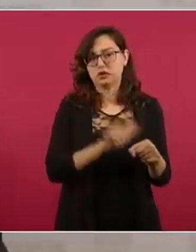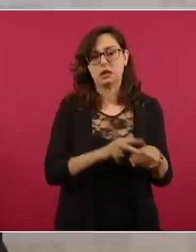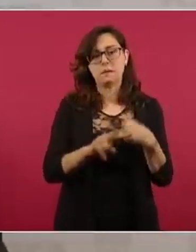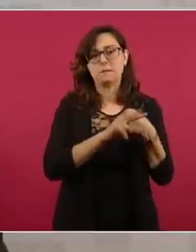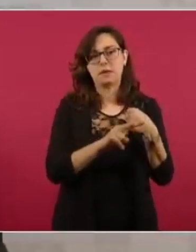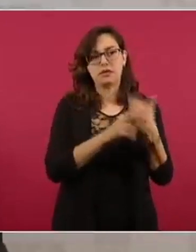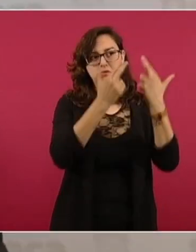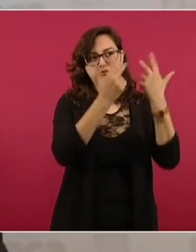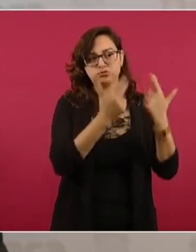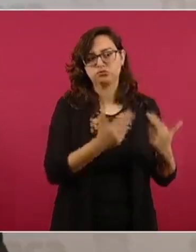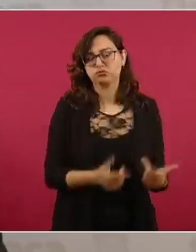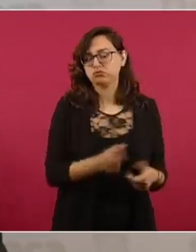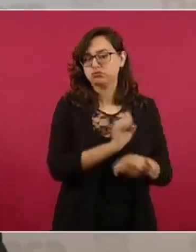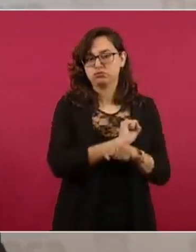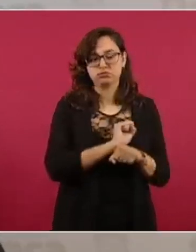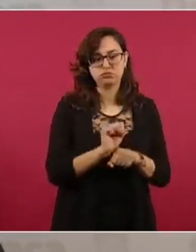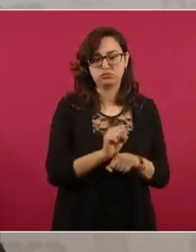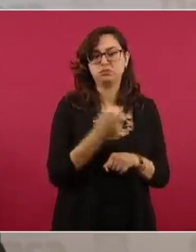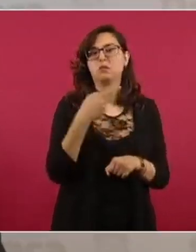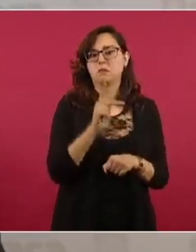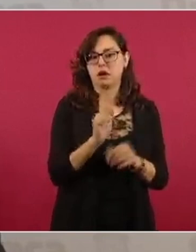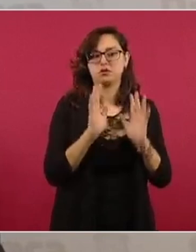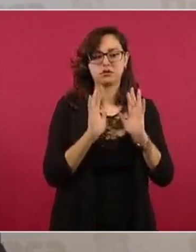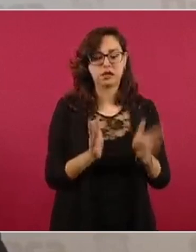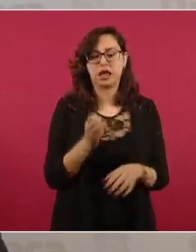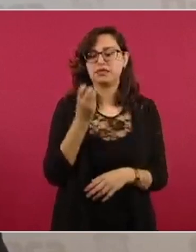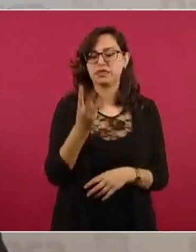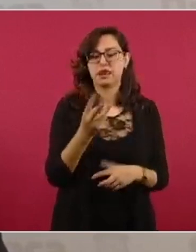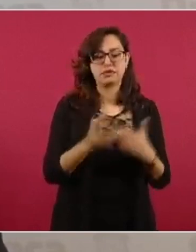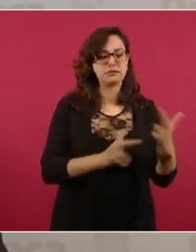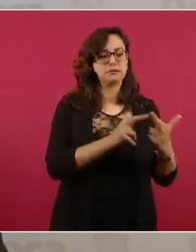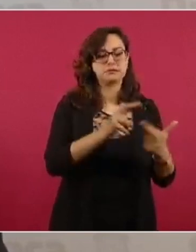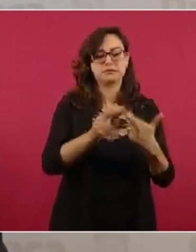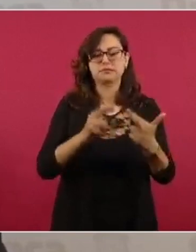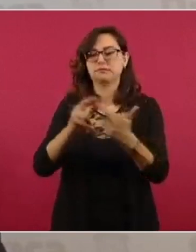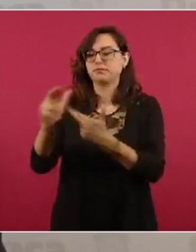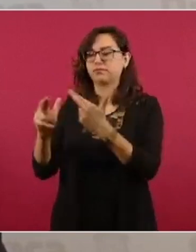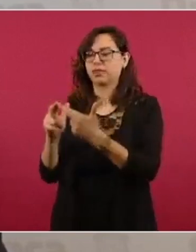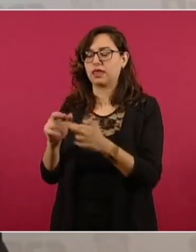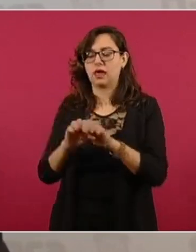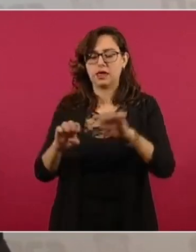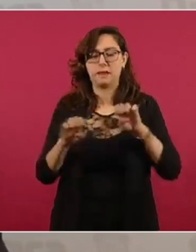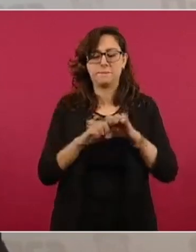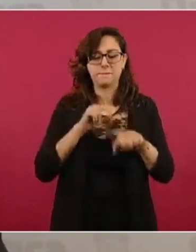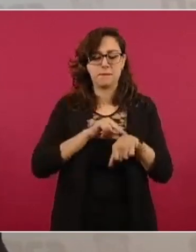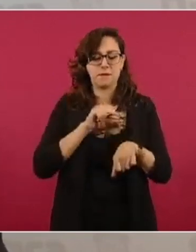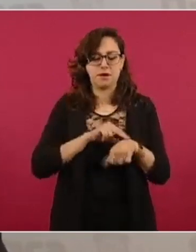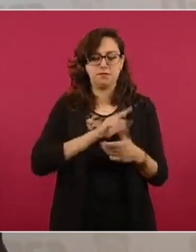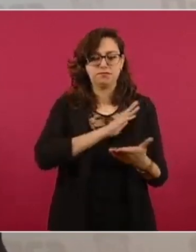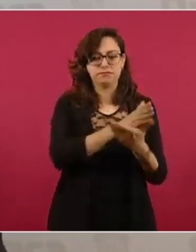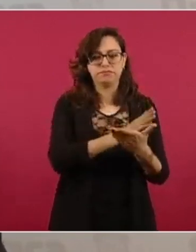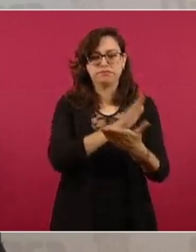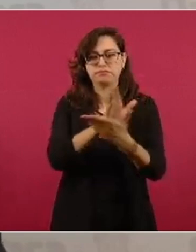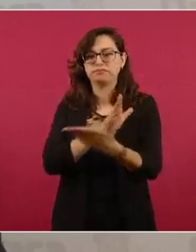han mandado brigadas a todas las tres regiones para la atención médica. Se cancelaron